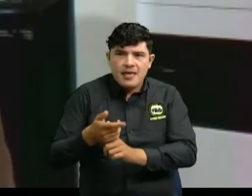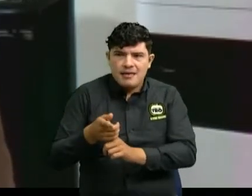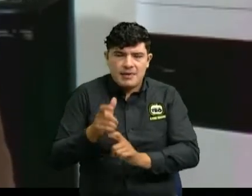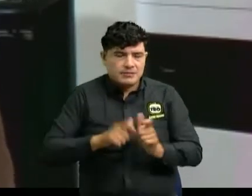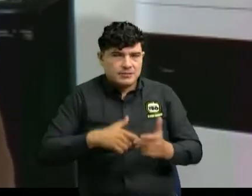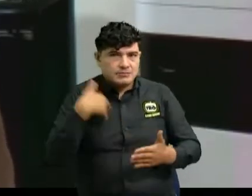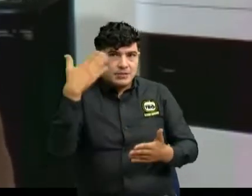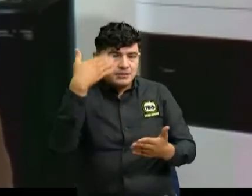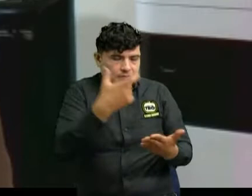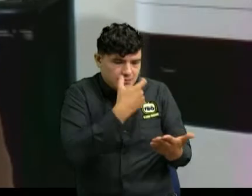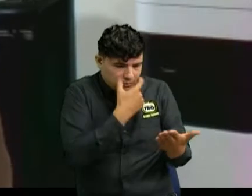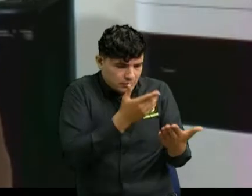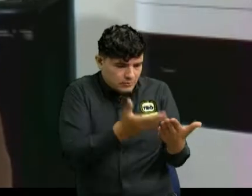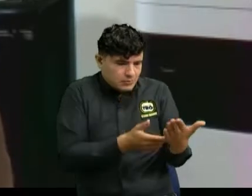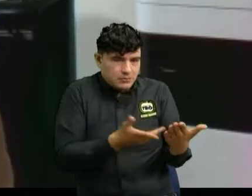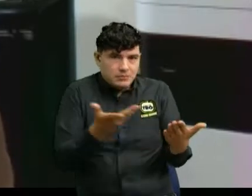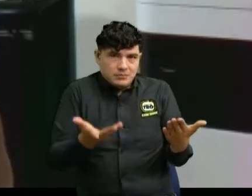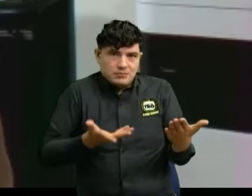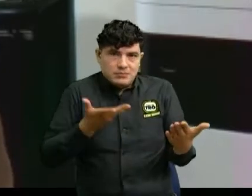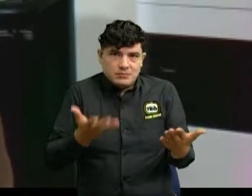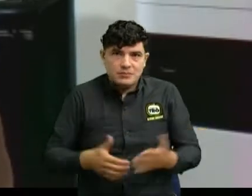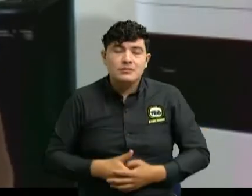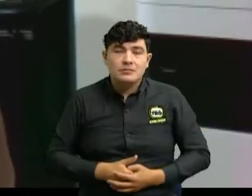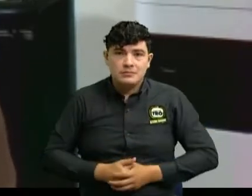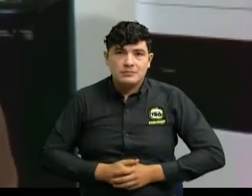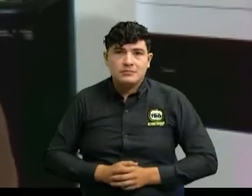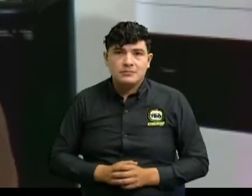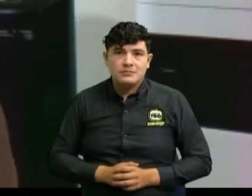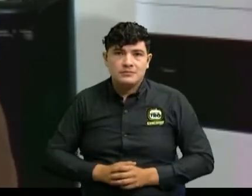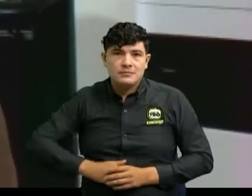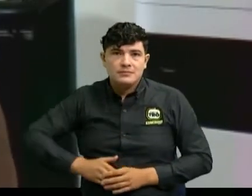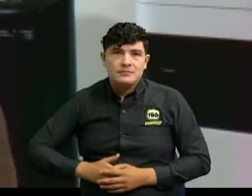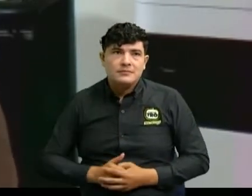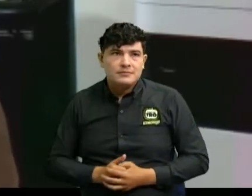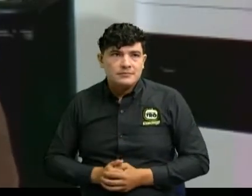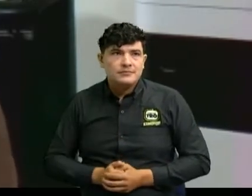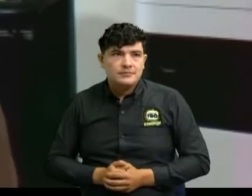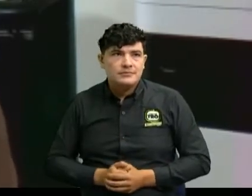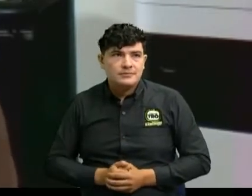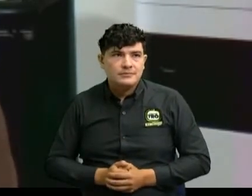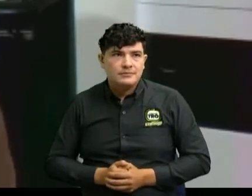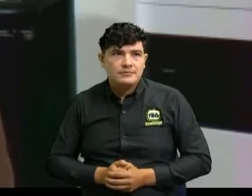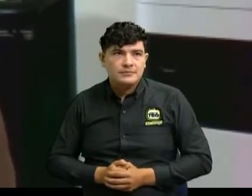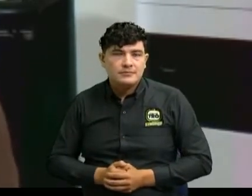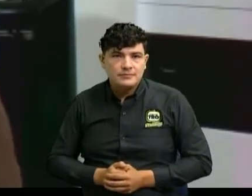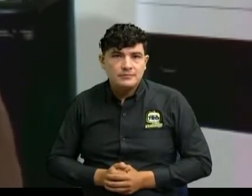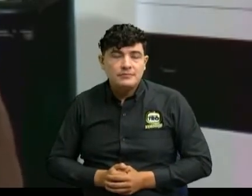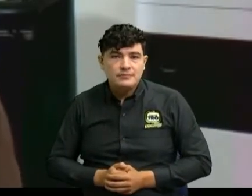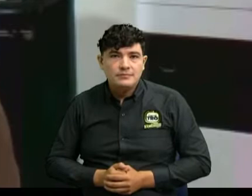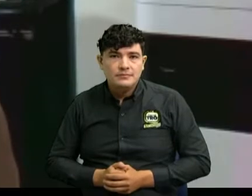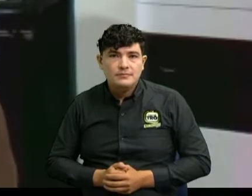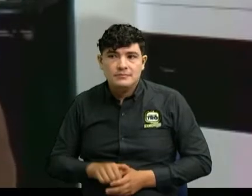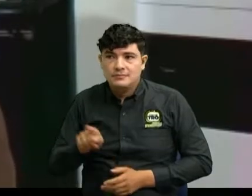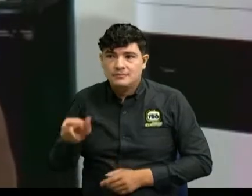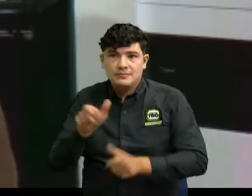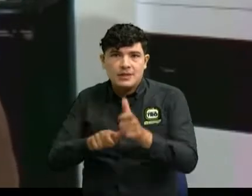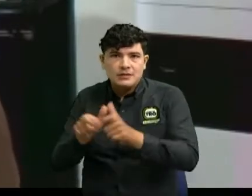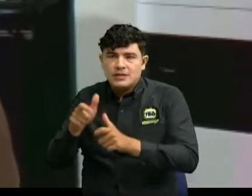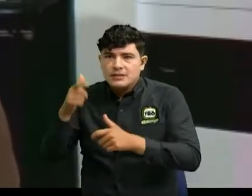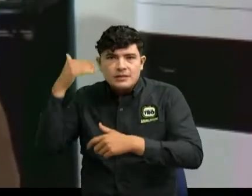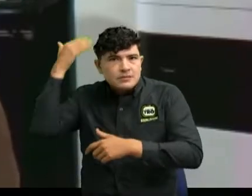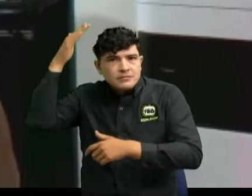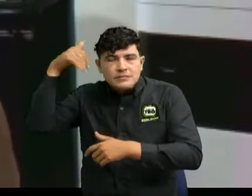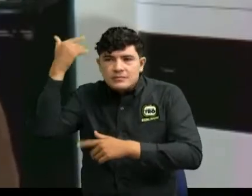le hacen tomar, sin decirle, o sea, inconscientemente, hacen tomar al usuario un seguro. Y la